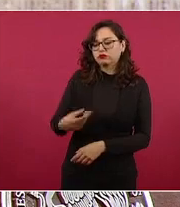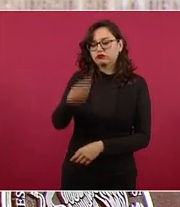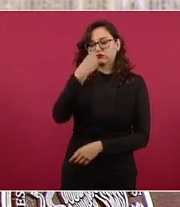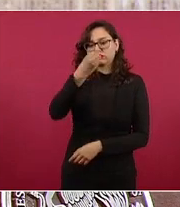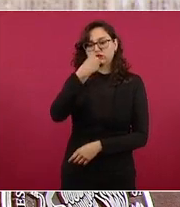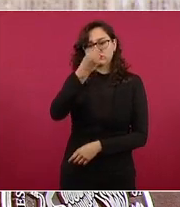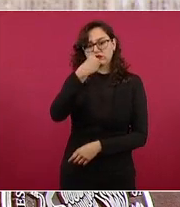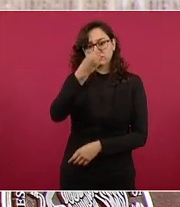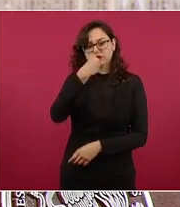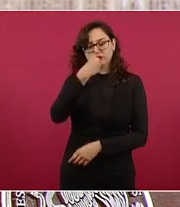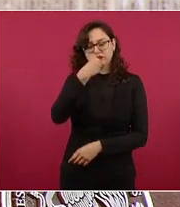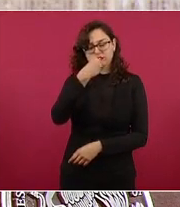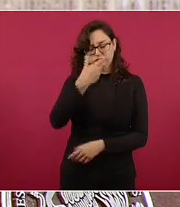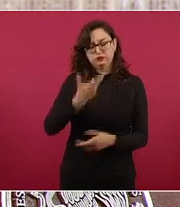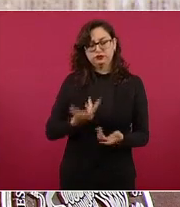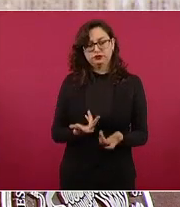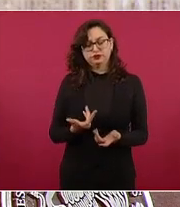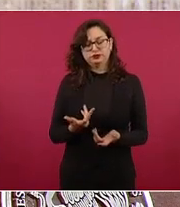para